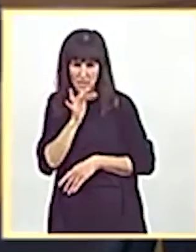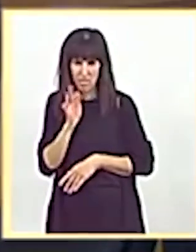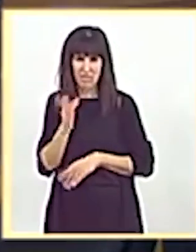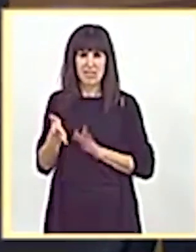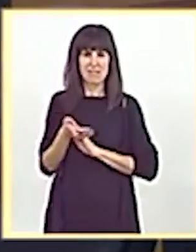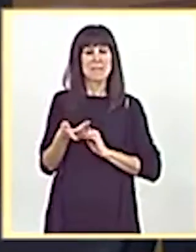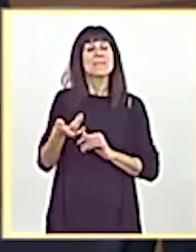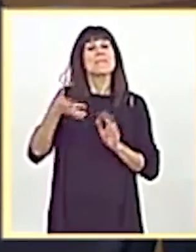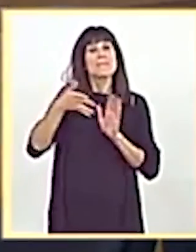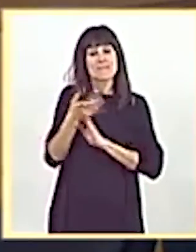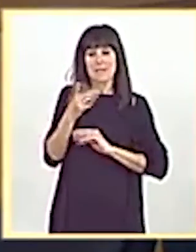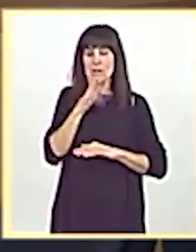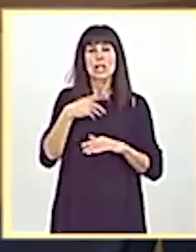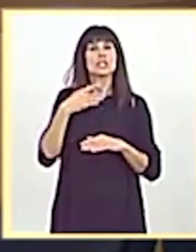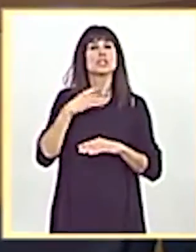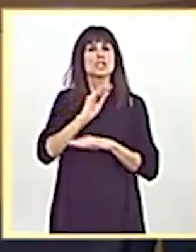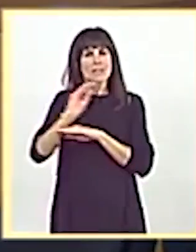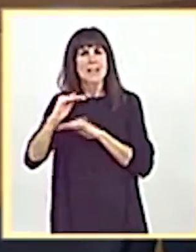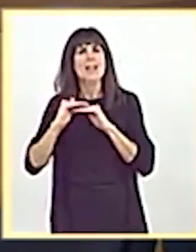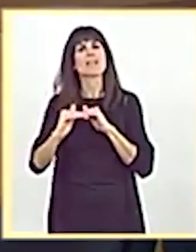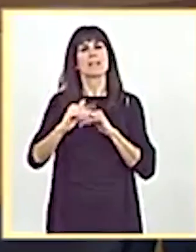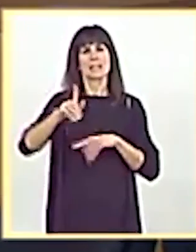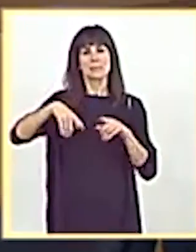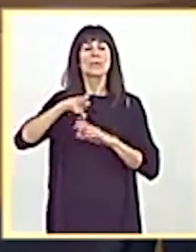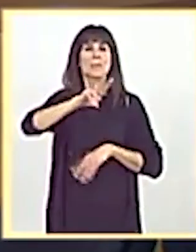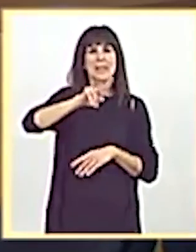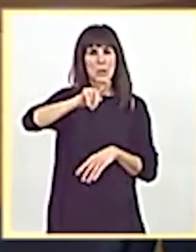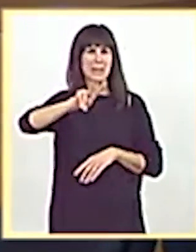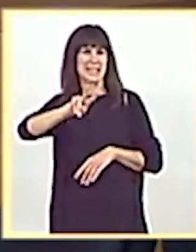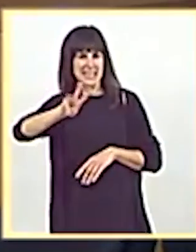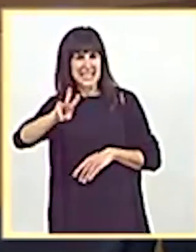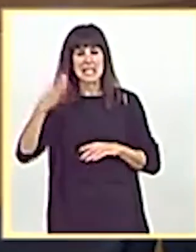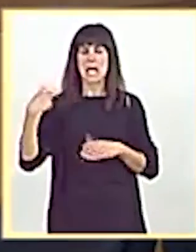impulso a la sostenibilidad del transporte de mercancías 21-23. Ya tenemos el borrador del plan.